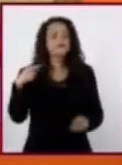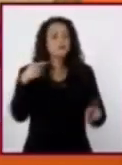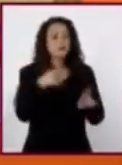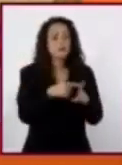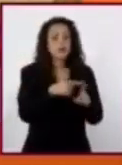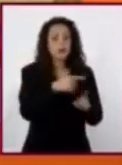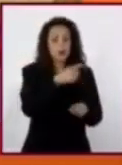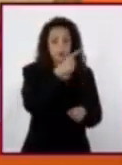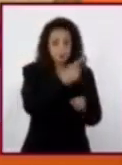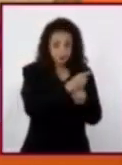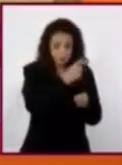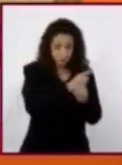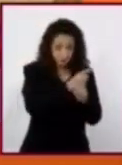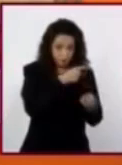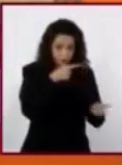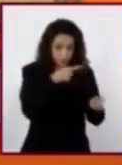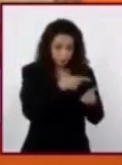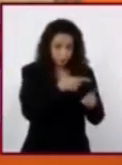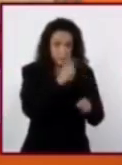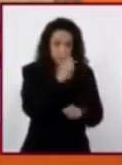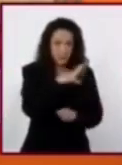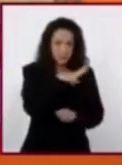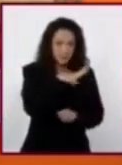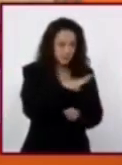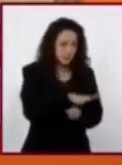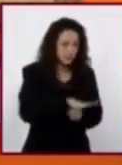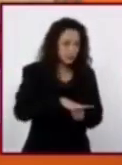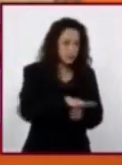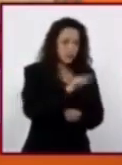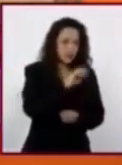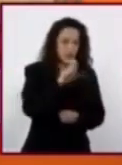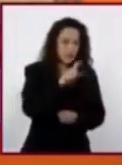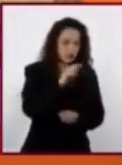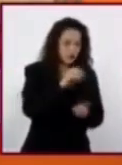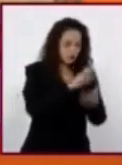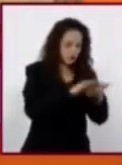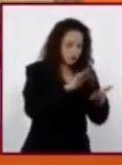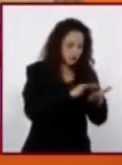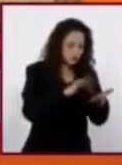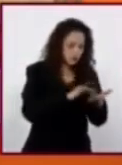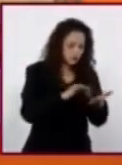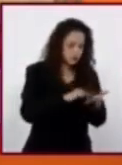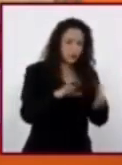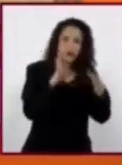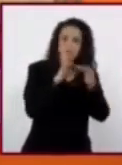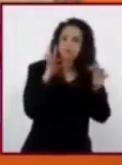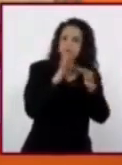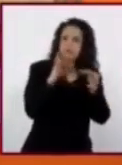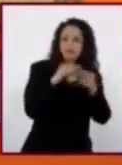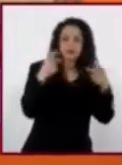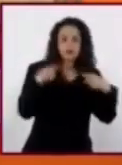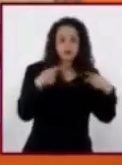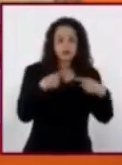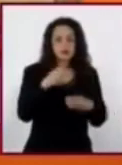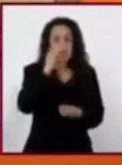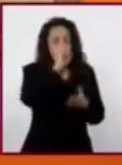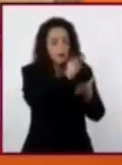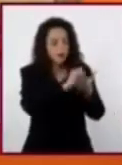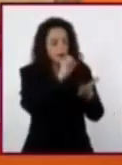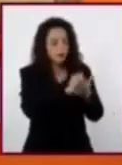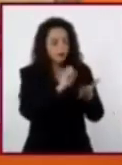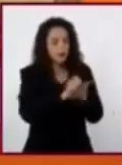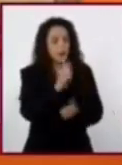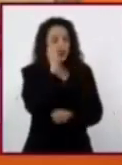primarias, entre las que se encuentran textos, crónicas o relatos escritos por quienes